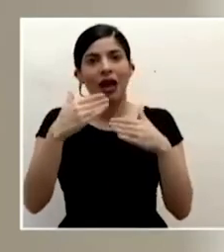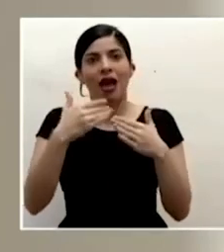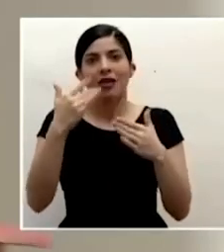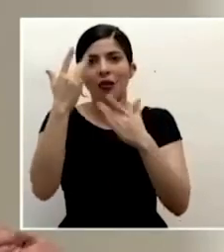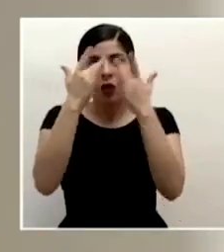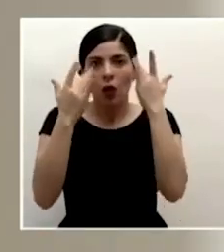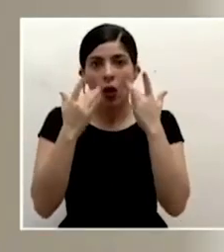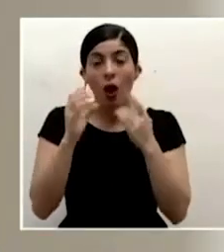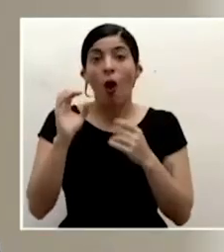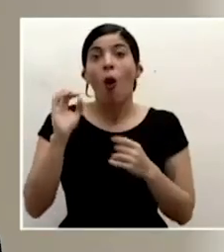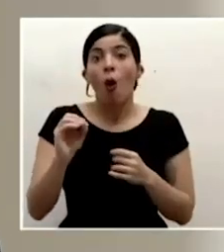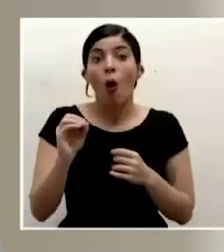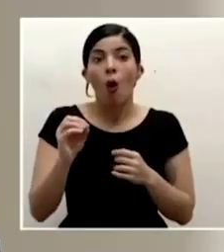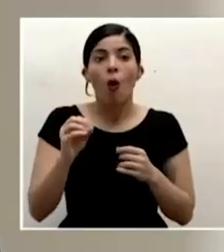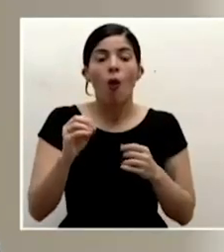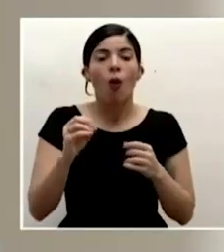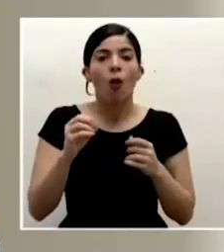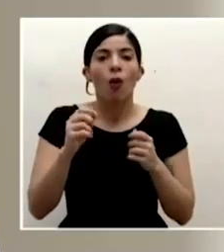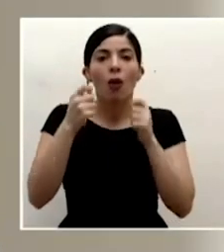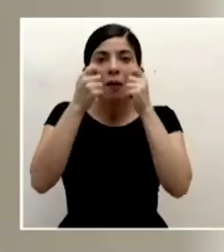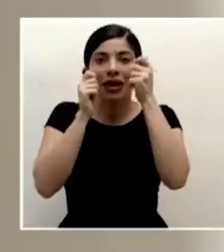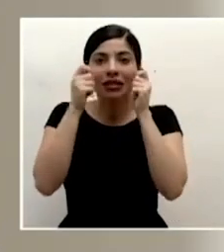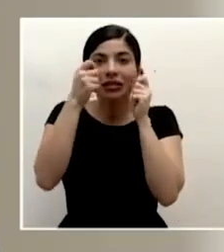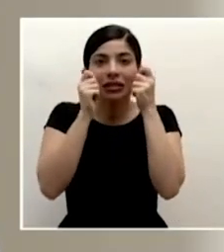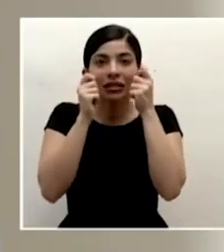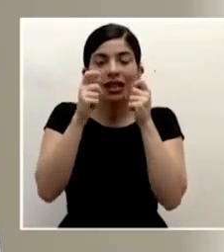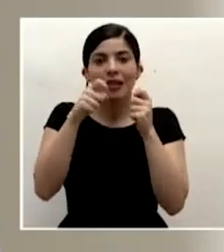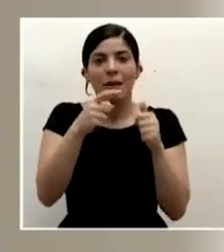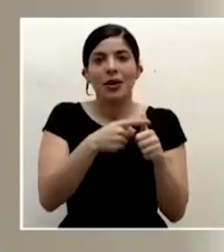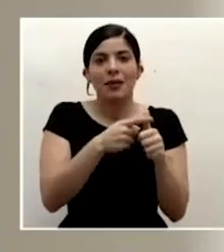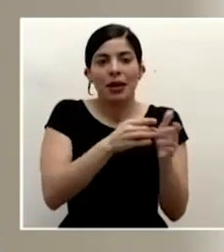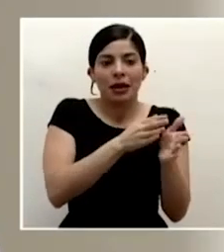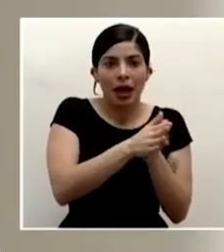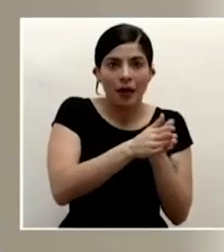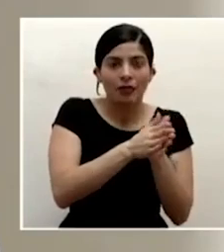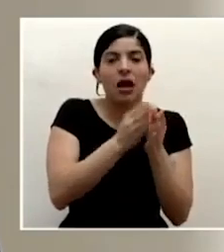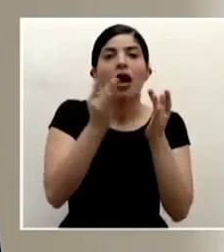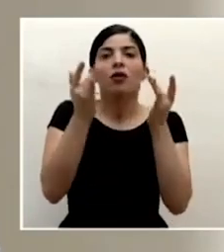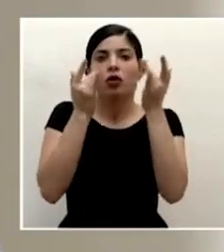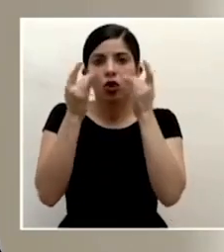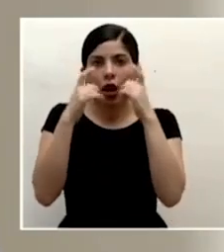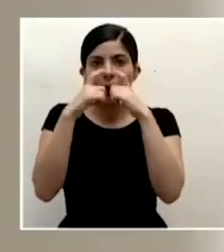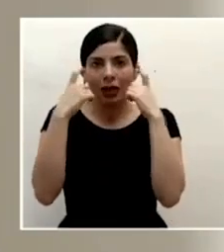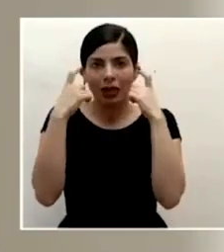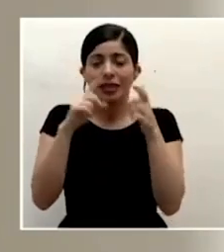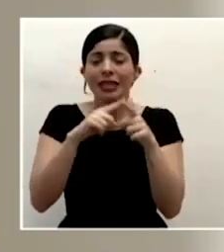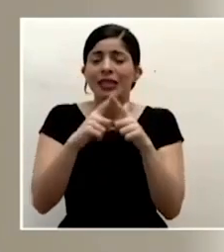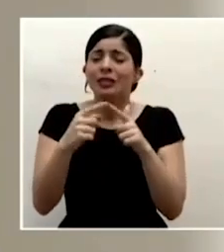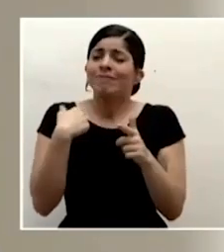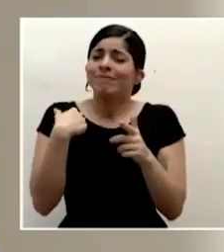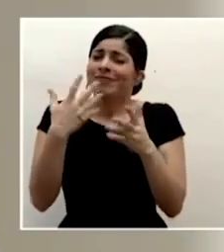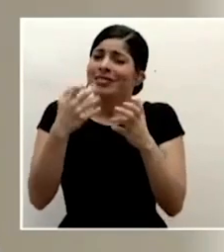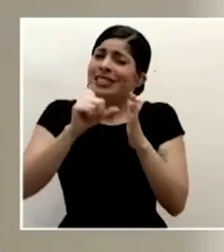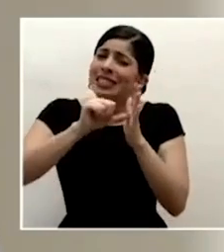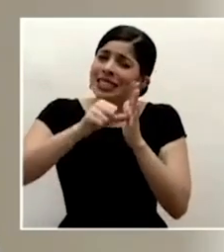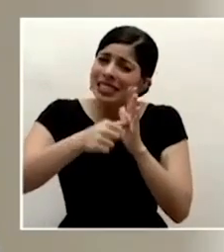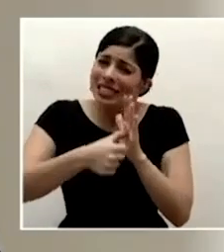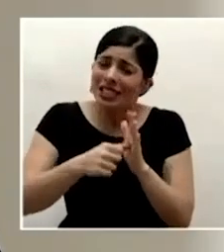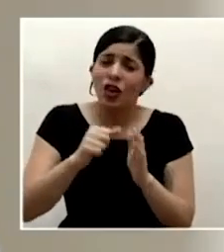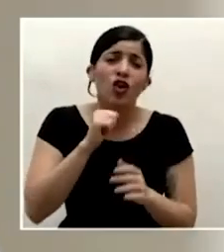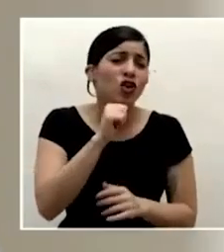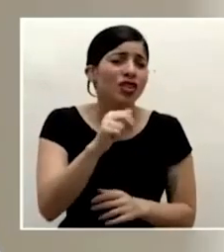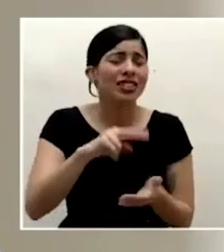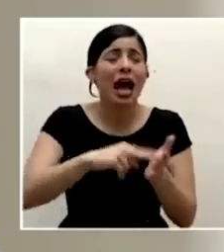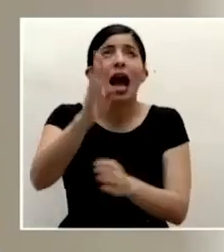o eventualmente incluso de manipular las mascarillas. Así que eso yo quiero ser muy empático porque no se trata